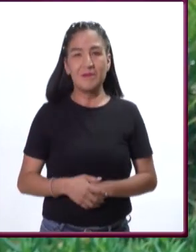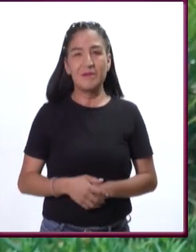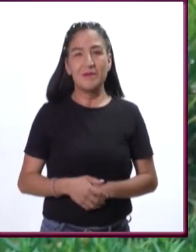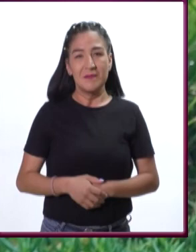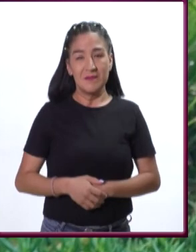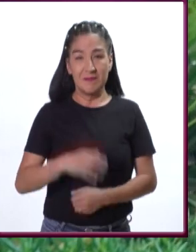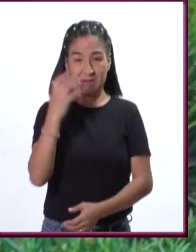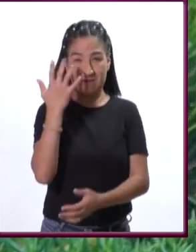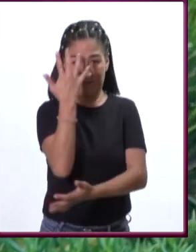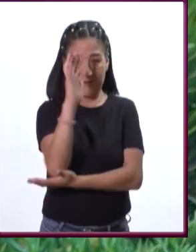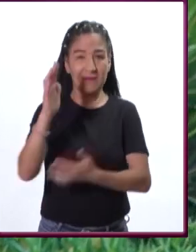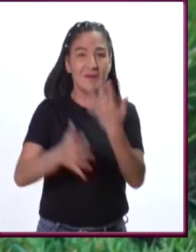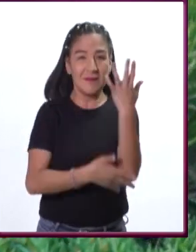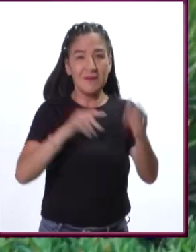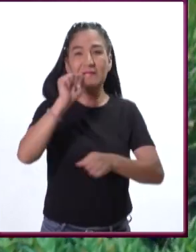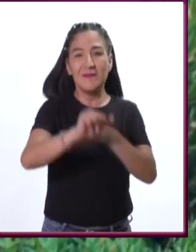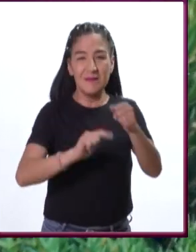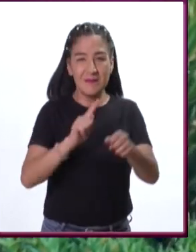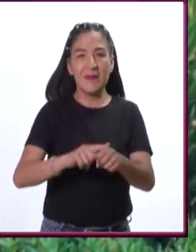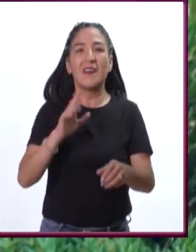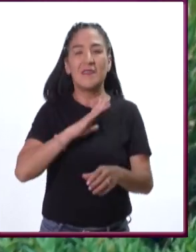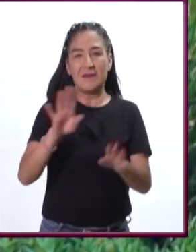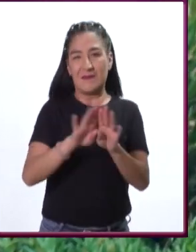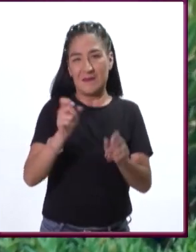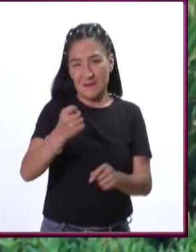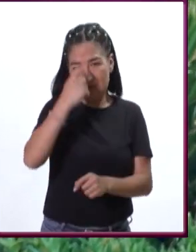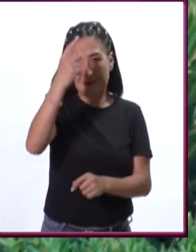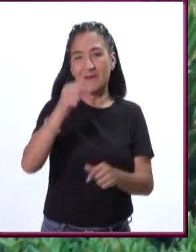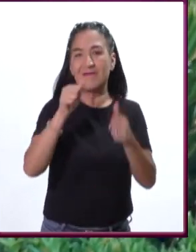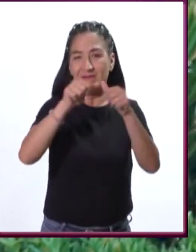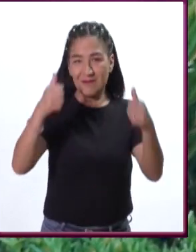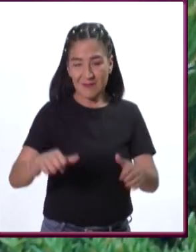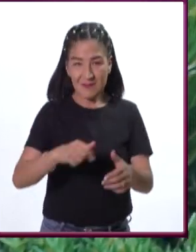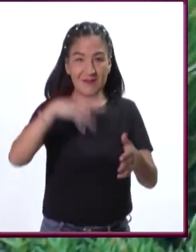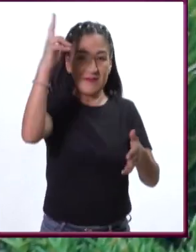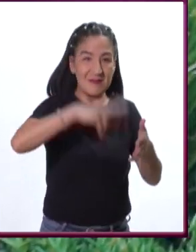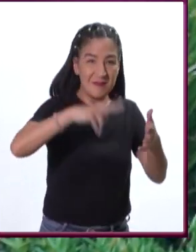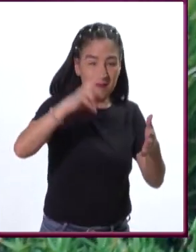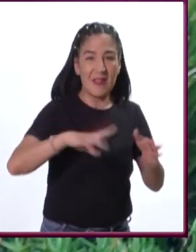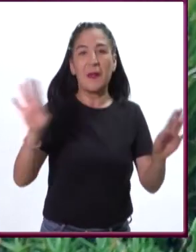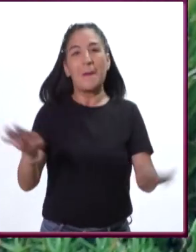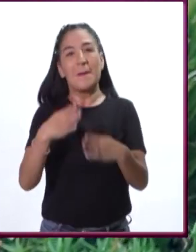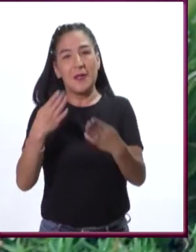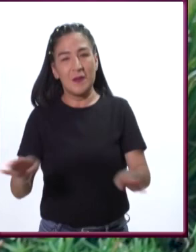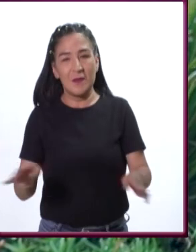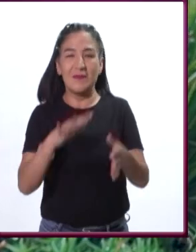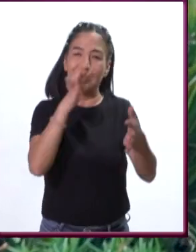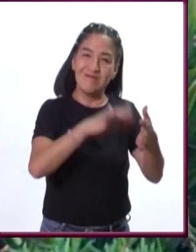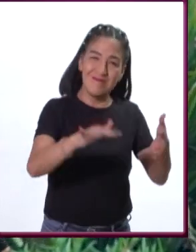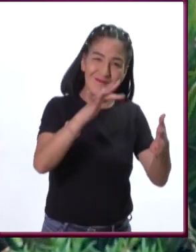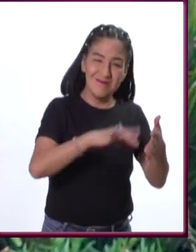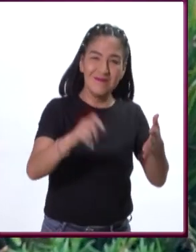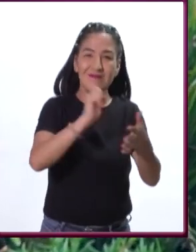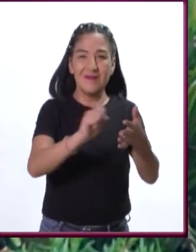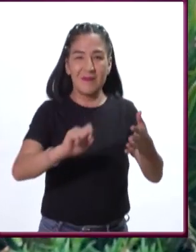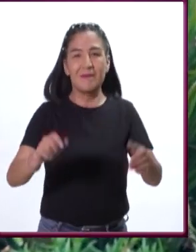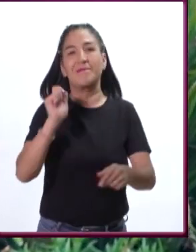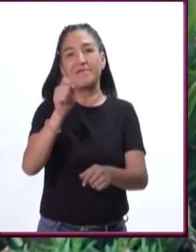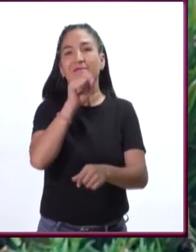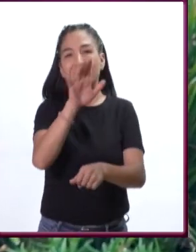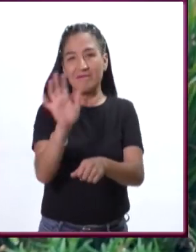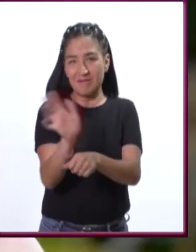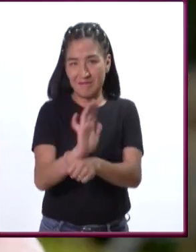La naturaleza ha inspirado a grandes artistas, tanto en la pintura, la música, la literatura y la